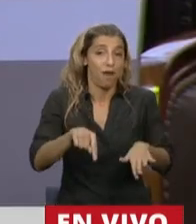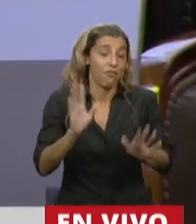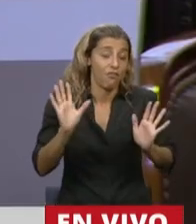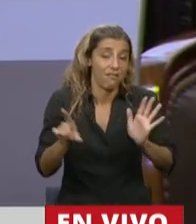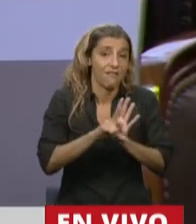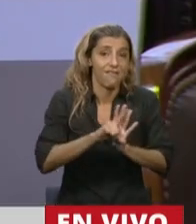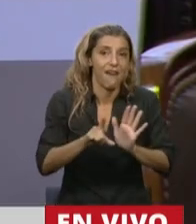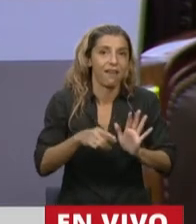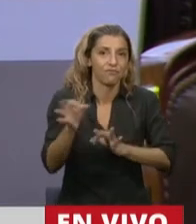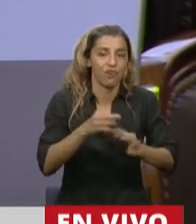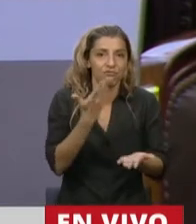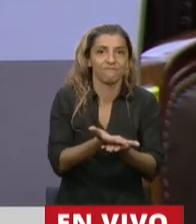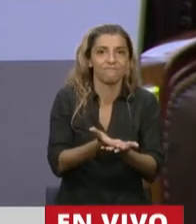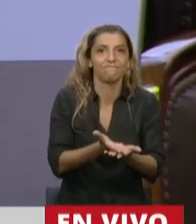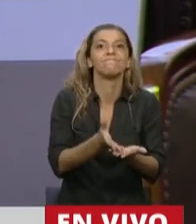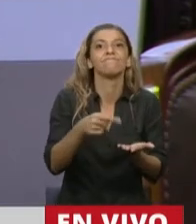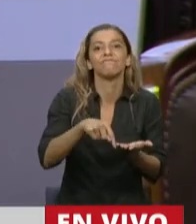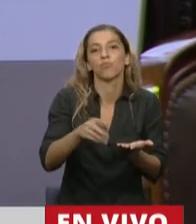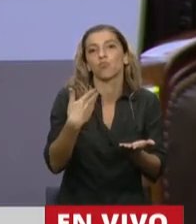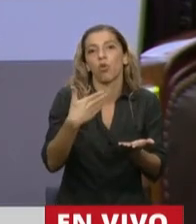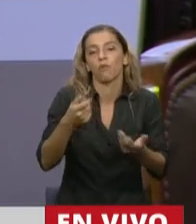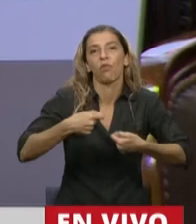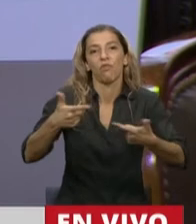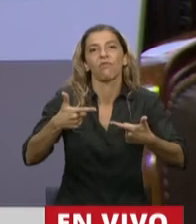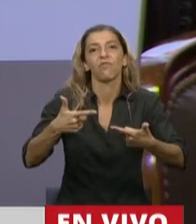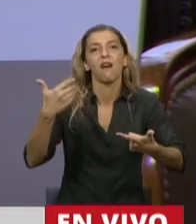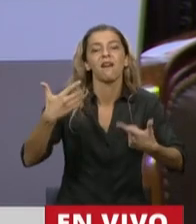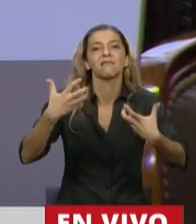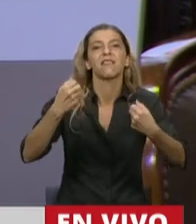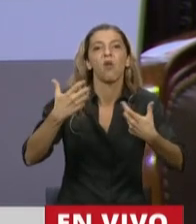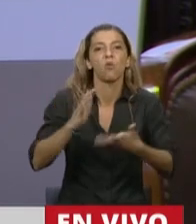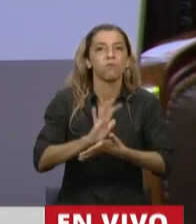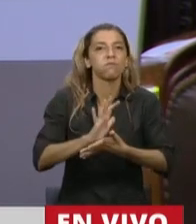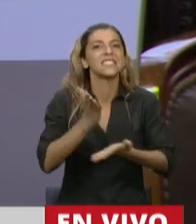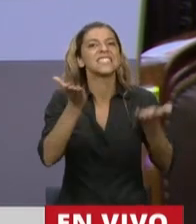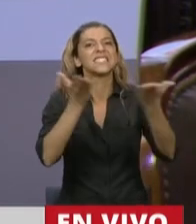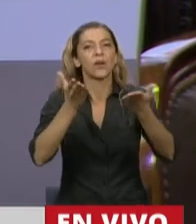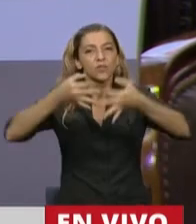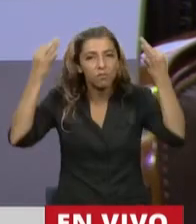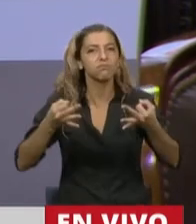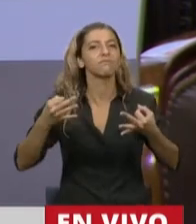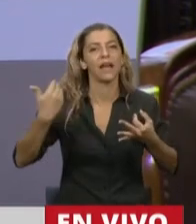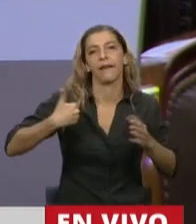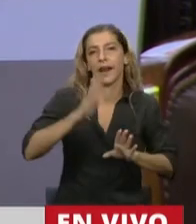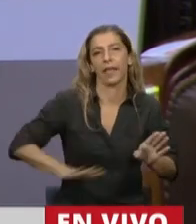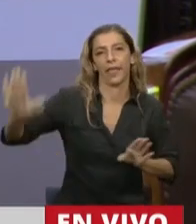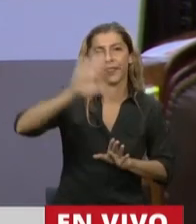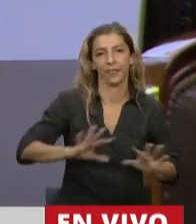los servicios de salud en todo el país en medio de esta pandemia que venimos batallando.